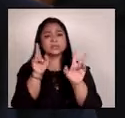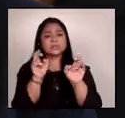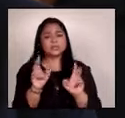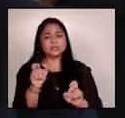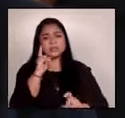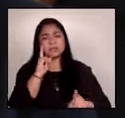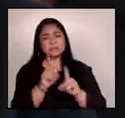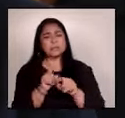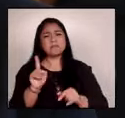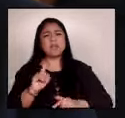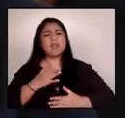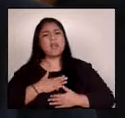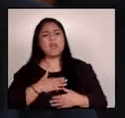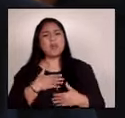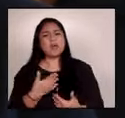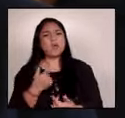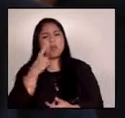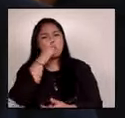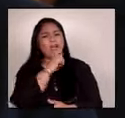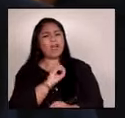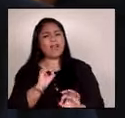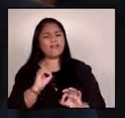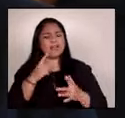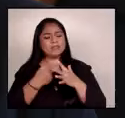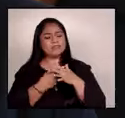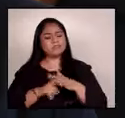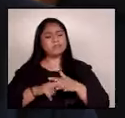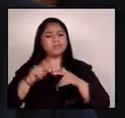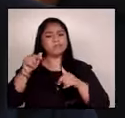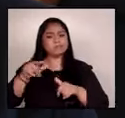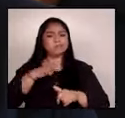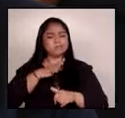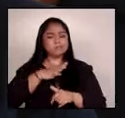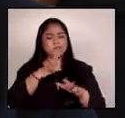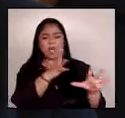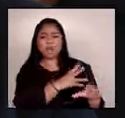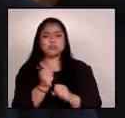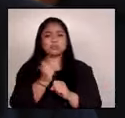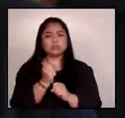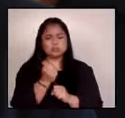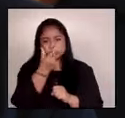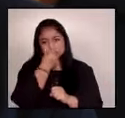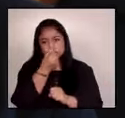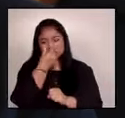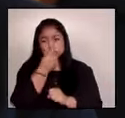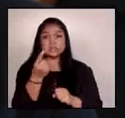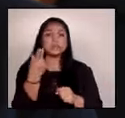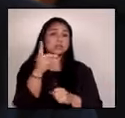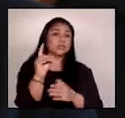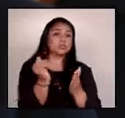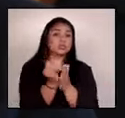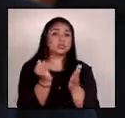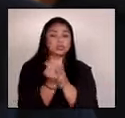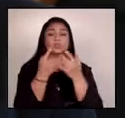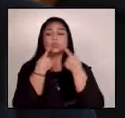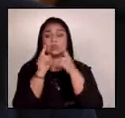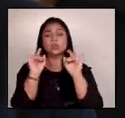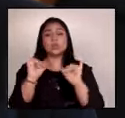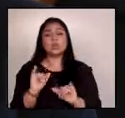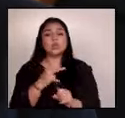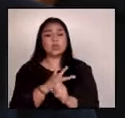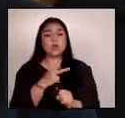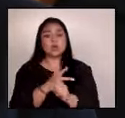desconfianzas y tensiones en cuyo origen se encuentra la cooptación corrupta de las instituciones públicas en Guatemala